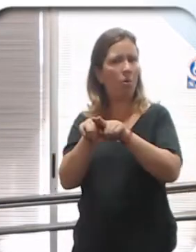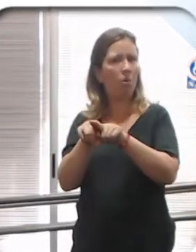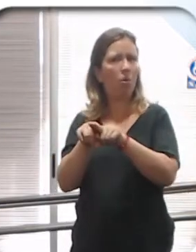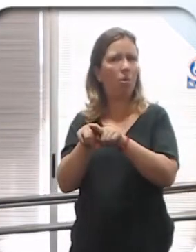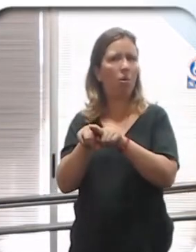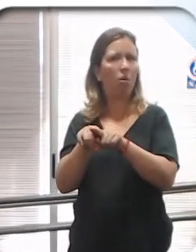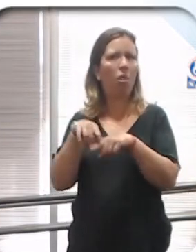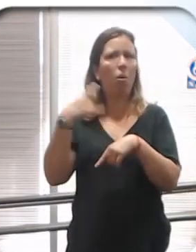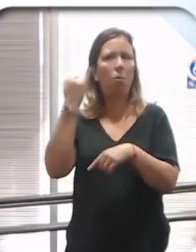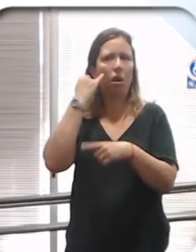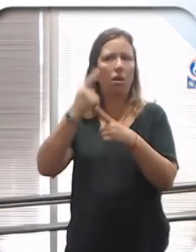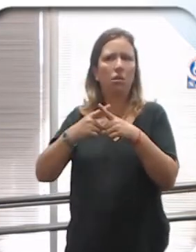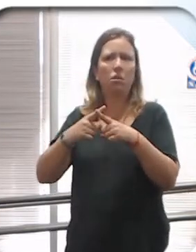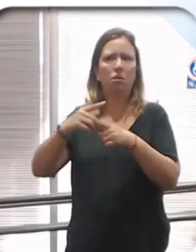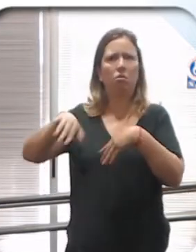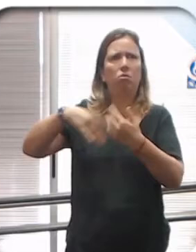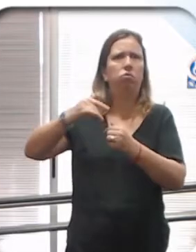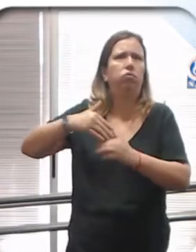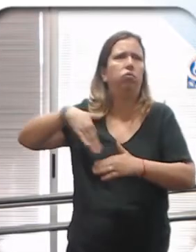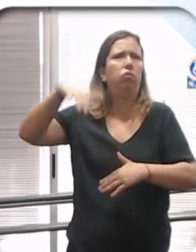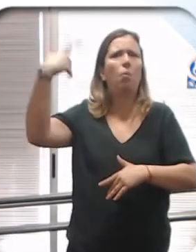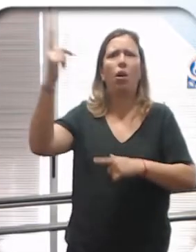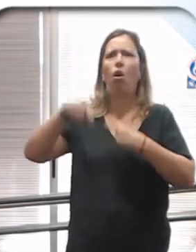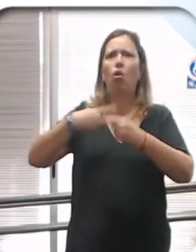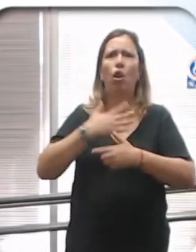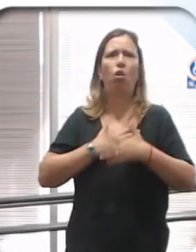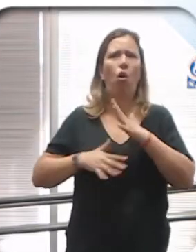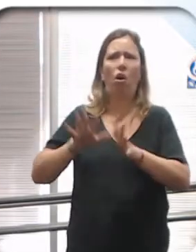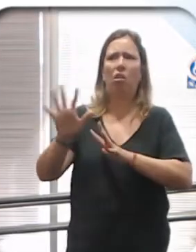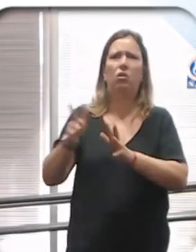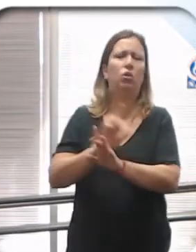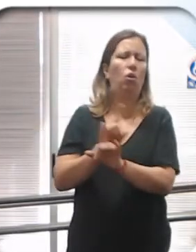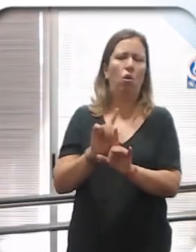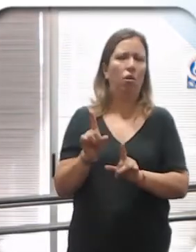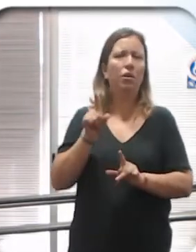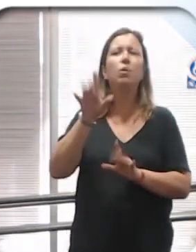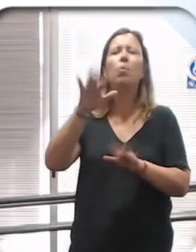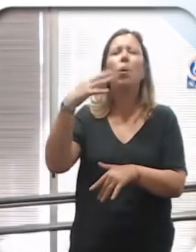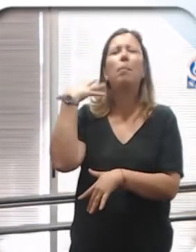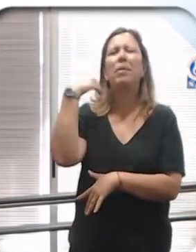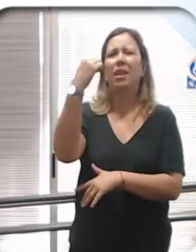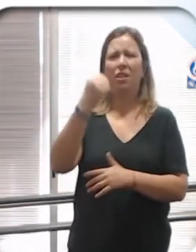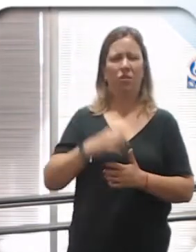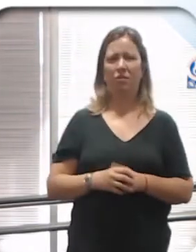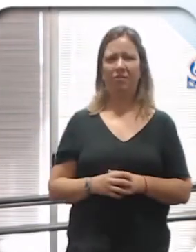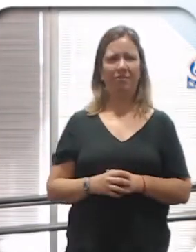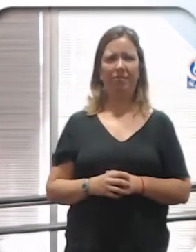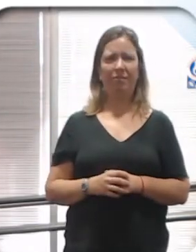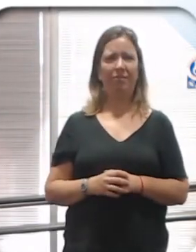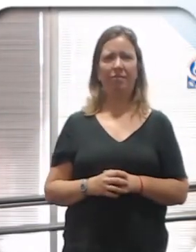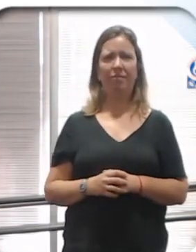teniendo relaciones por todos lados. Se andan toqueteando. No, tampoco. Son mitos esos. ¿Está?